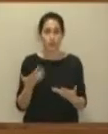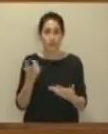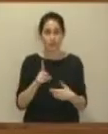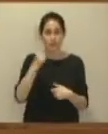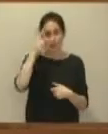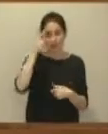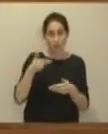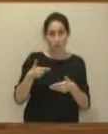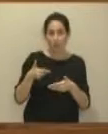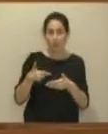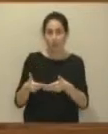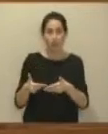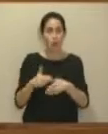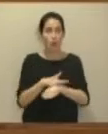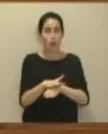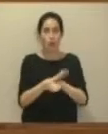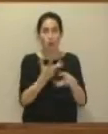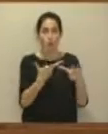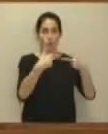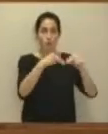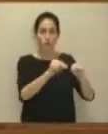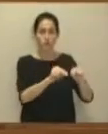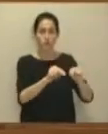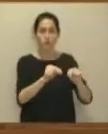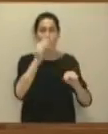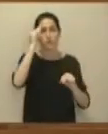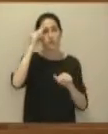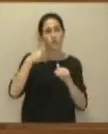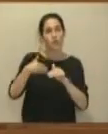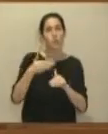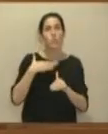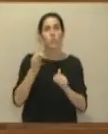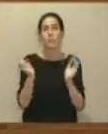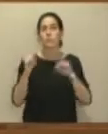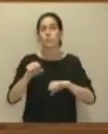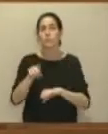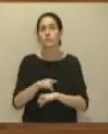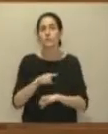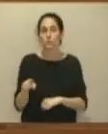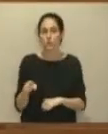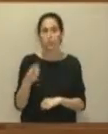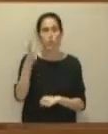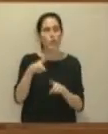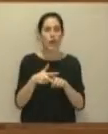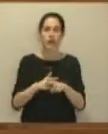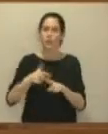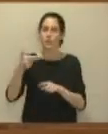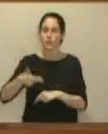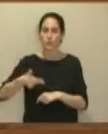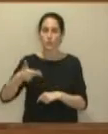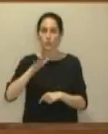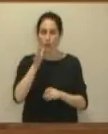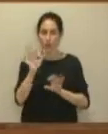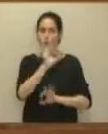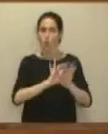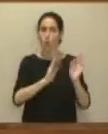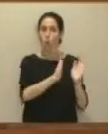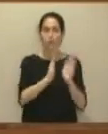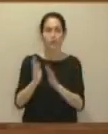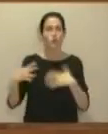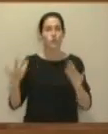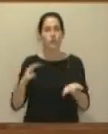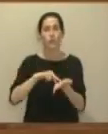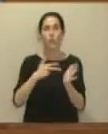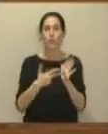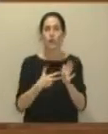queda de legislatura, qué perspectivas hay de que se pueda acometer. Hay una herramienta fundamental para la ordenación, que es el